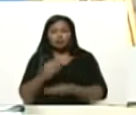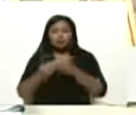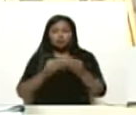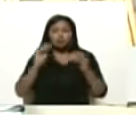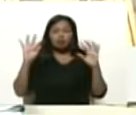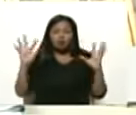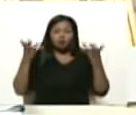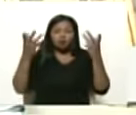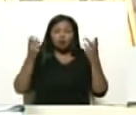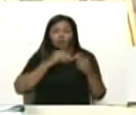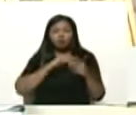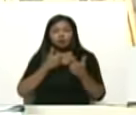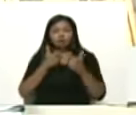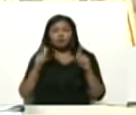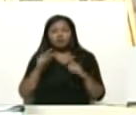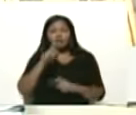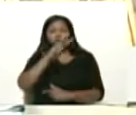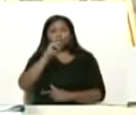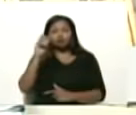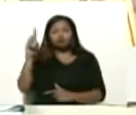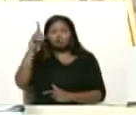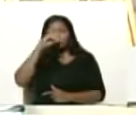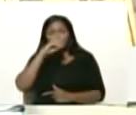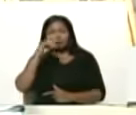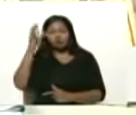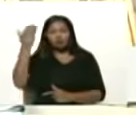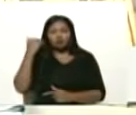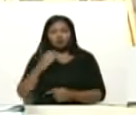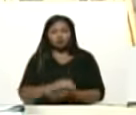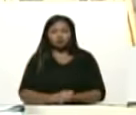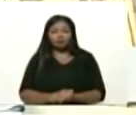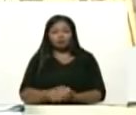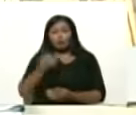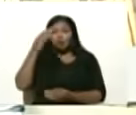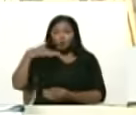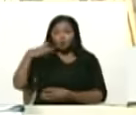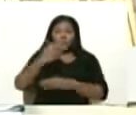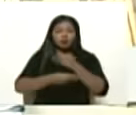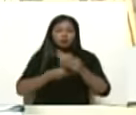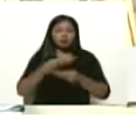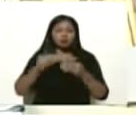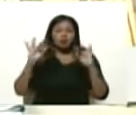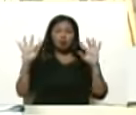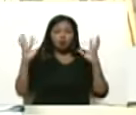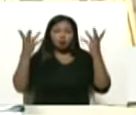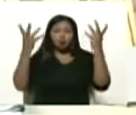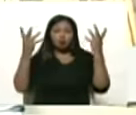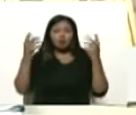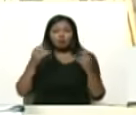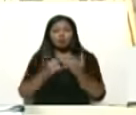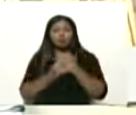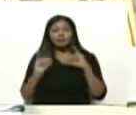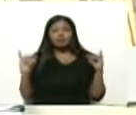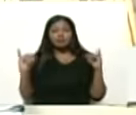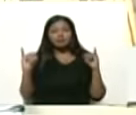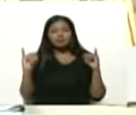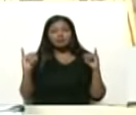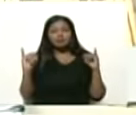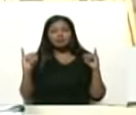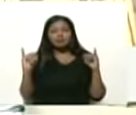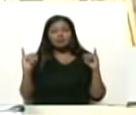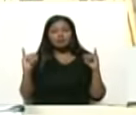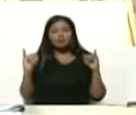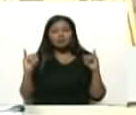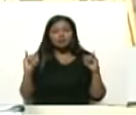gloria de la libertad hace 200 años y es el pueblo que está haciendo la gloria de la independencia de